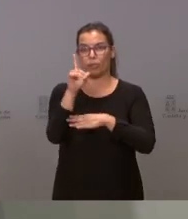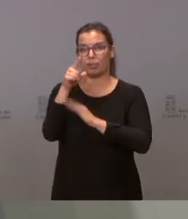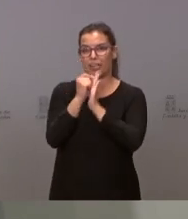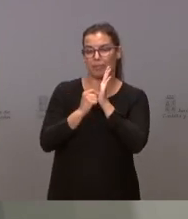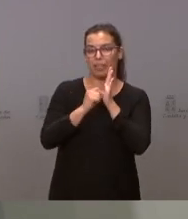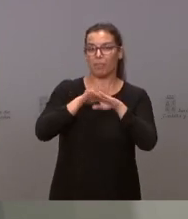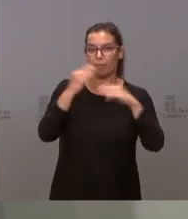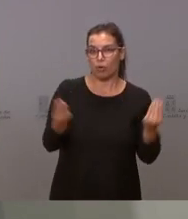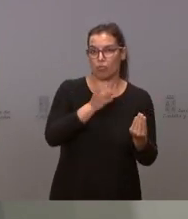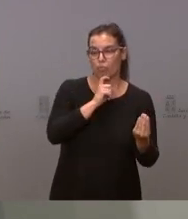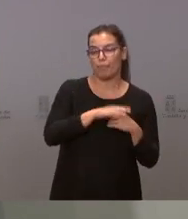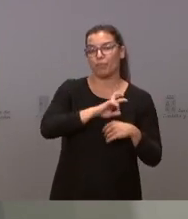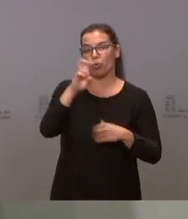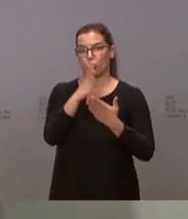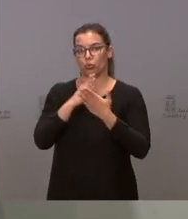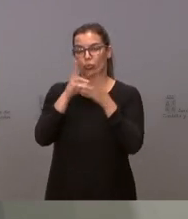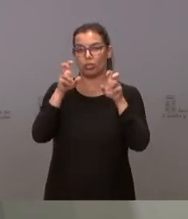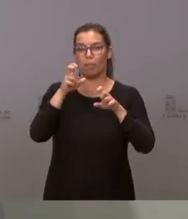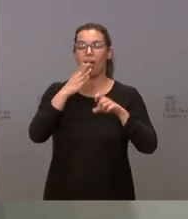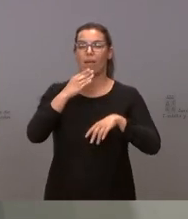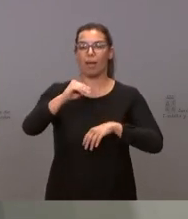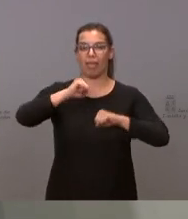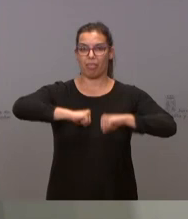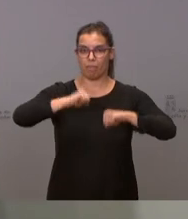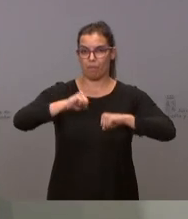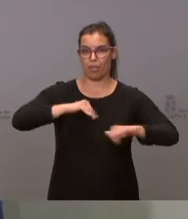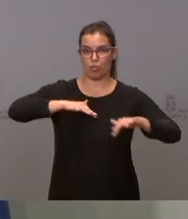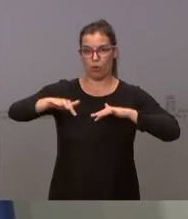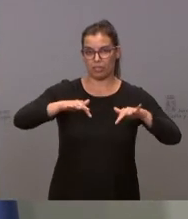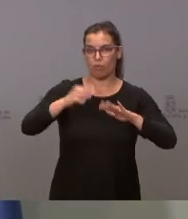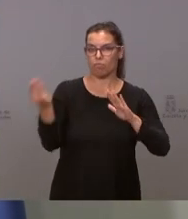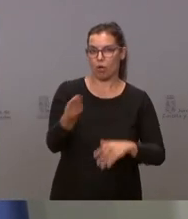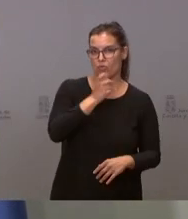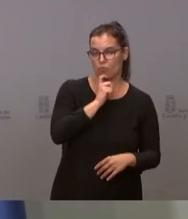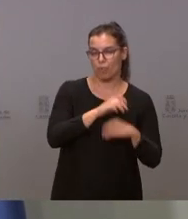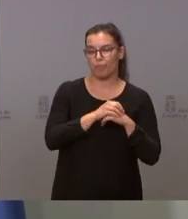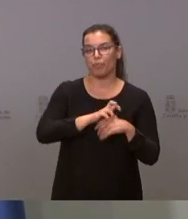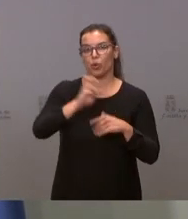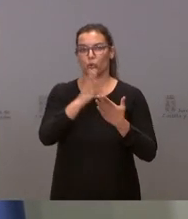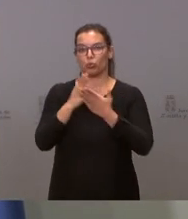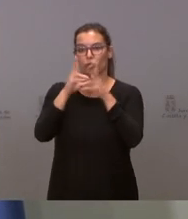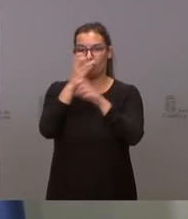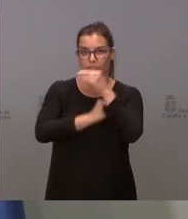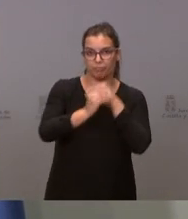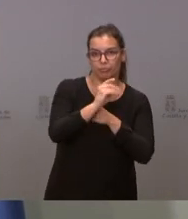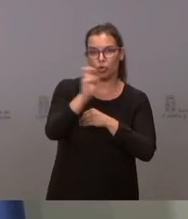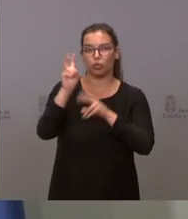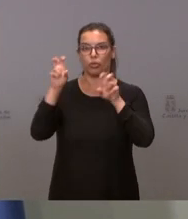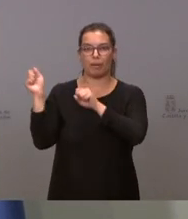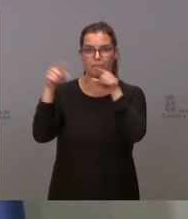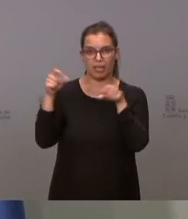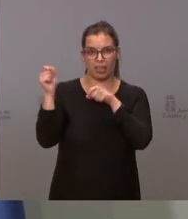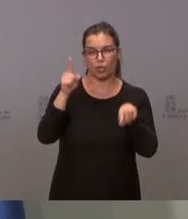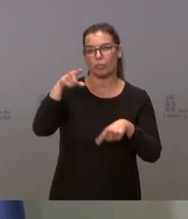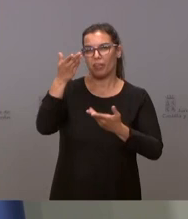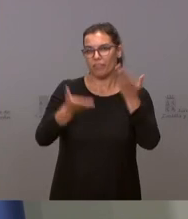mejoras, otro estudio sobre envejecimiento activo con evaluación de medidas y mejoras, otro sobre natalidad, otro sobre migración, la